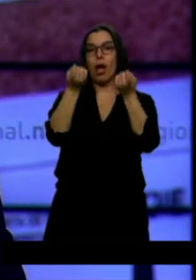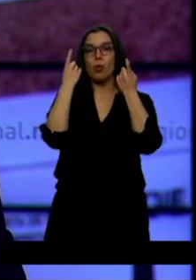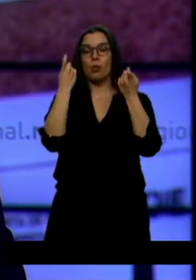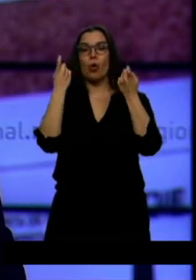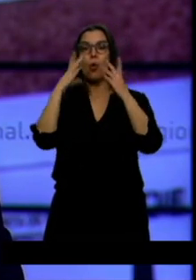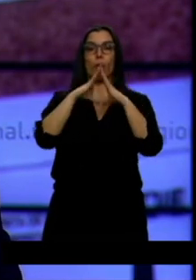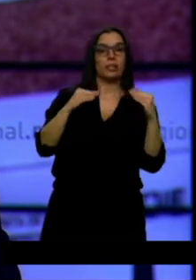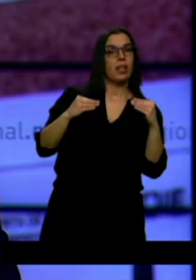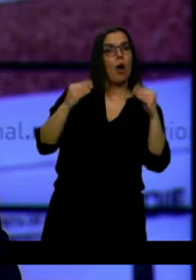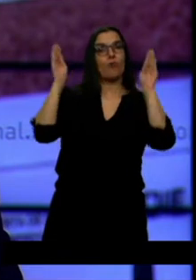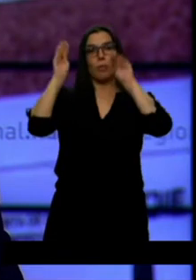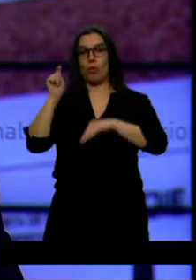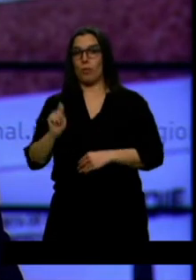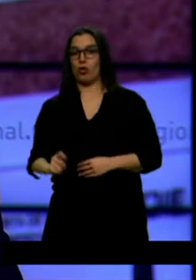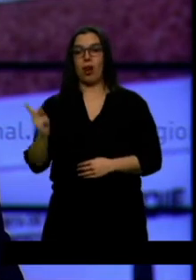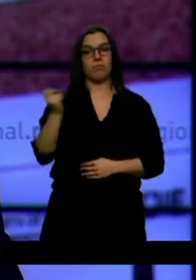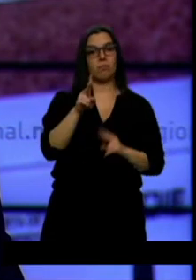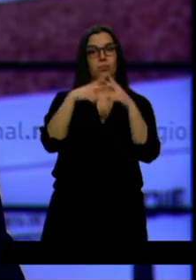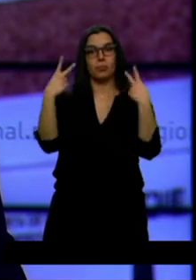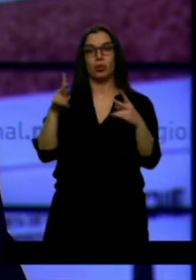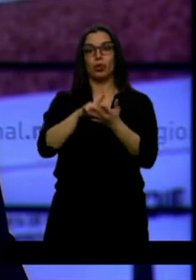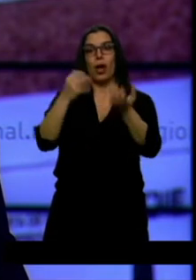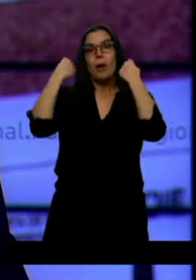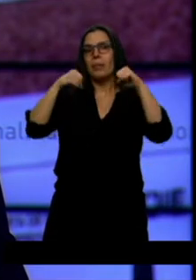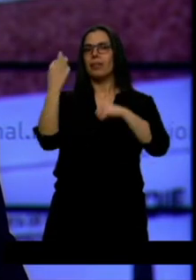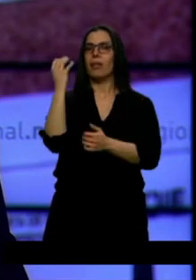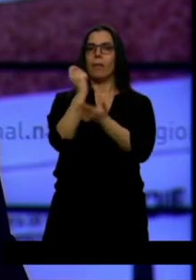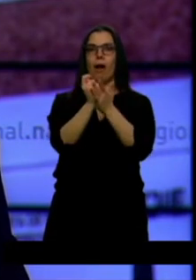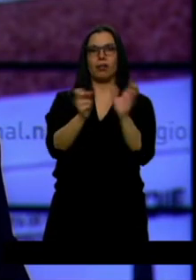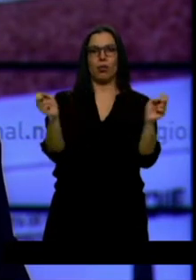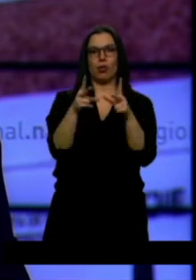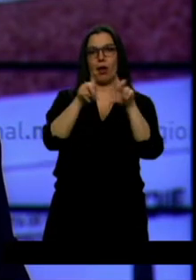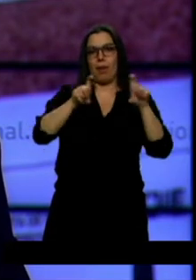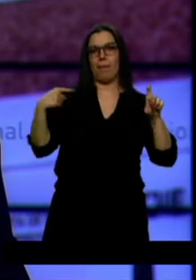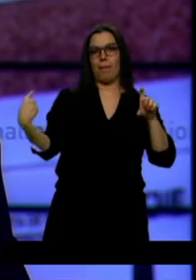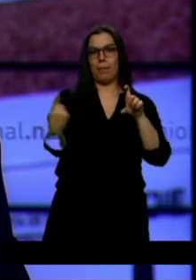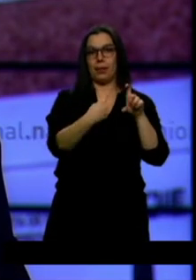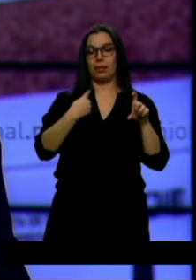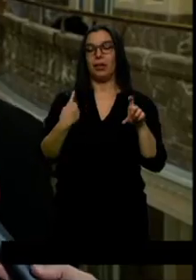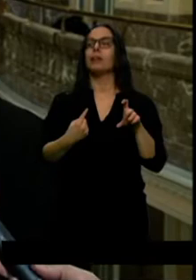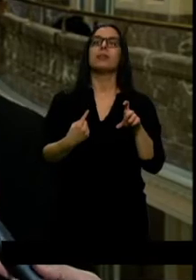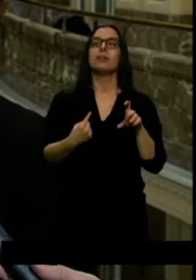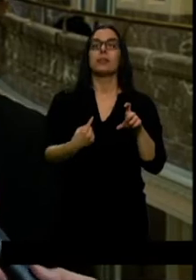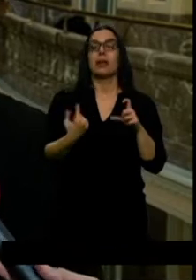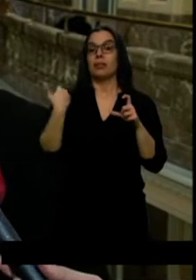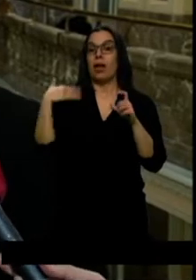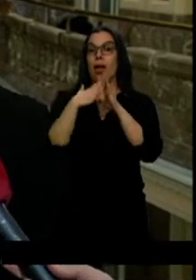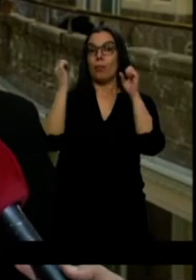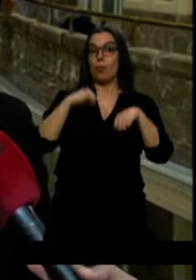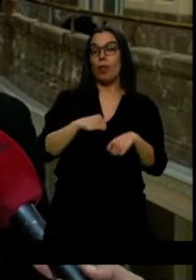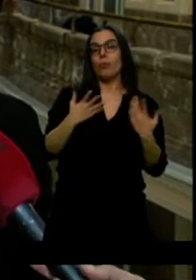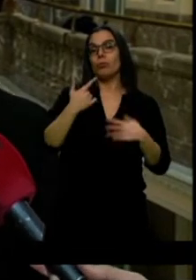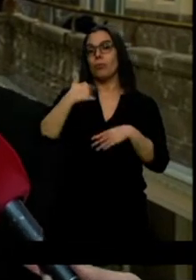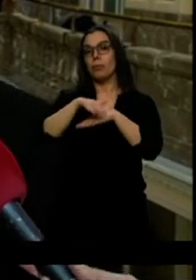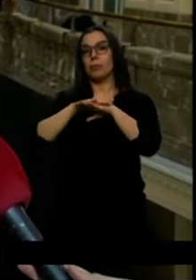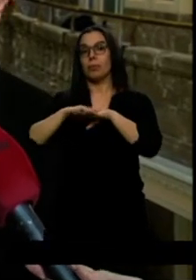remuneradas. Educación dice que hablará con los responsables, aunque la norma ya está aprobada. El Ministerio de Trabajo le ha colado